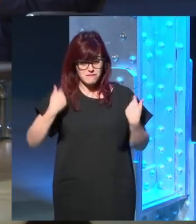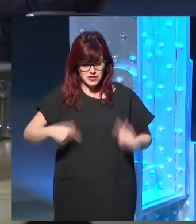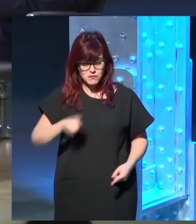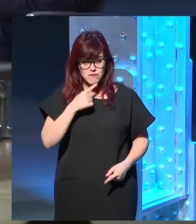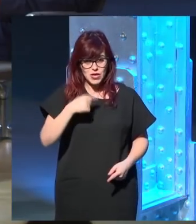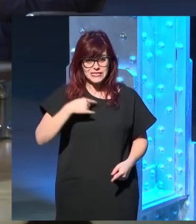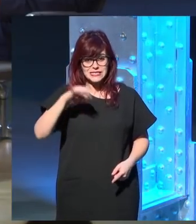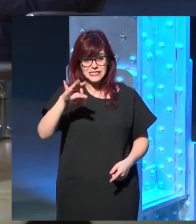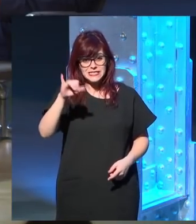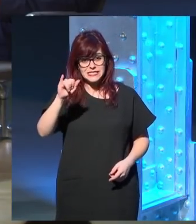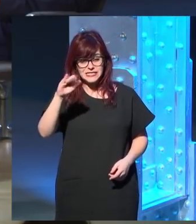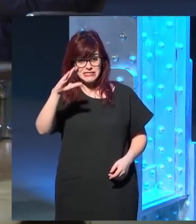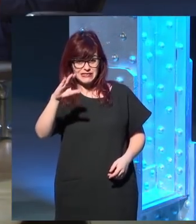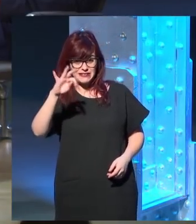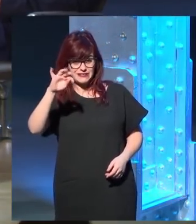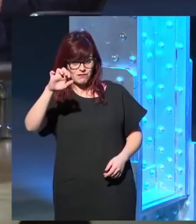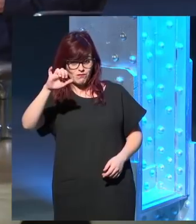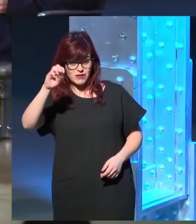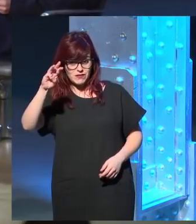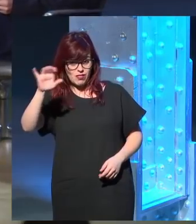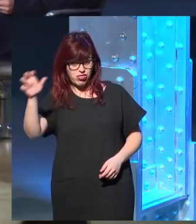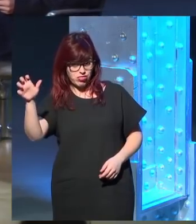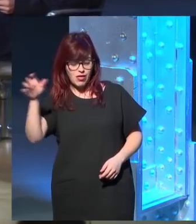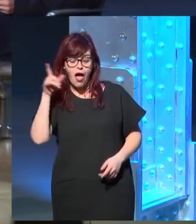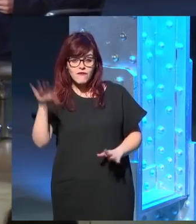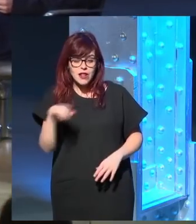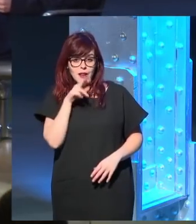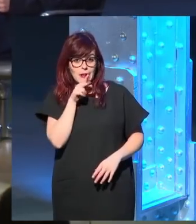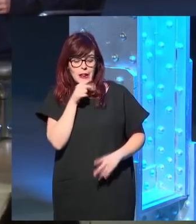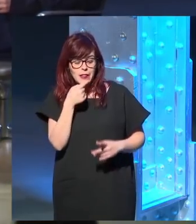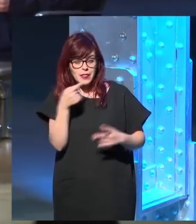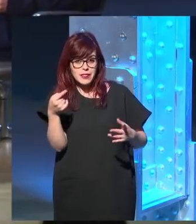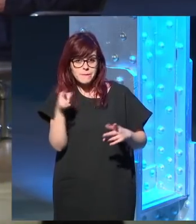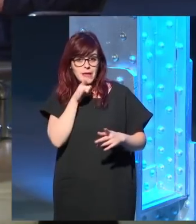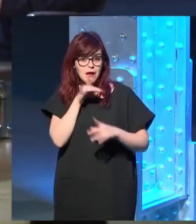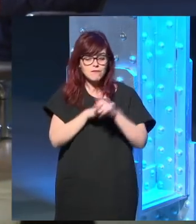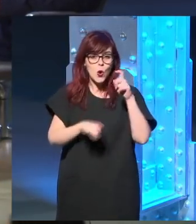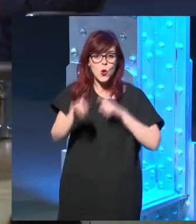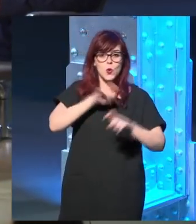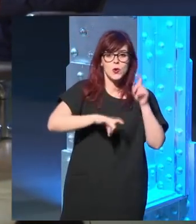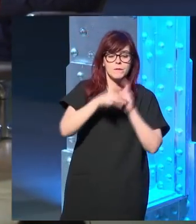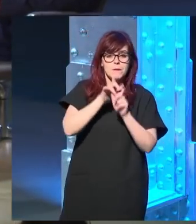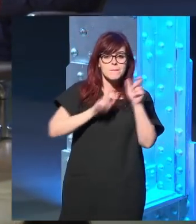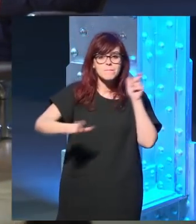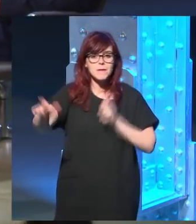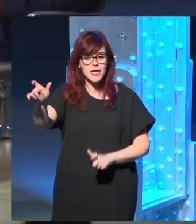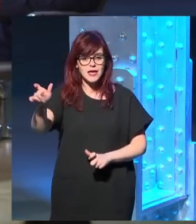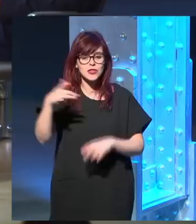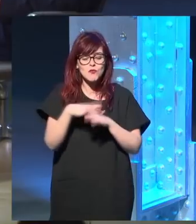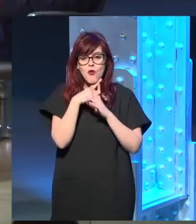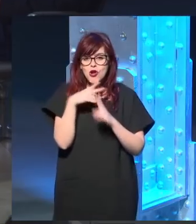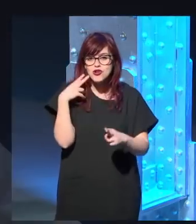decir Sictipitimimim no lo sé y cómo se las arreglaba Superman para hacerle